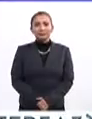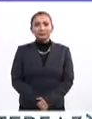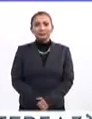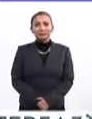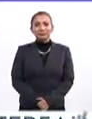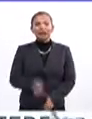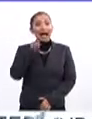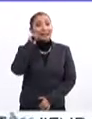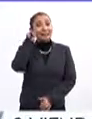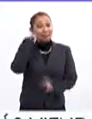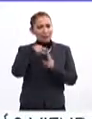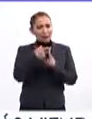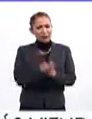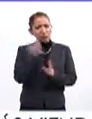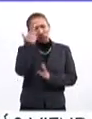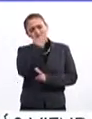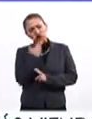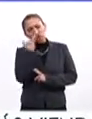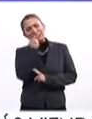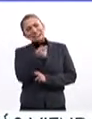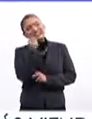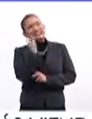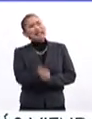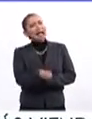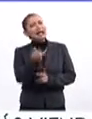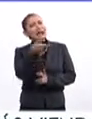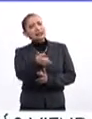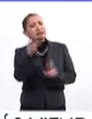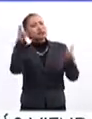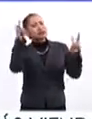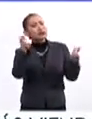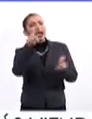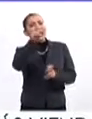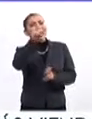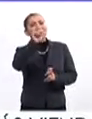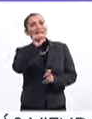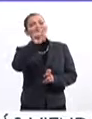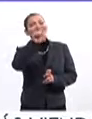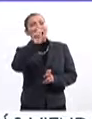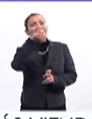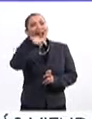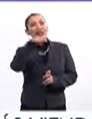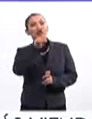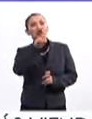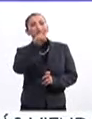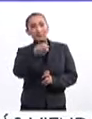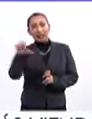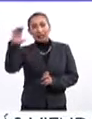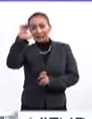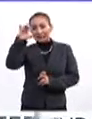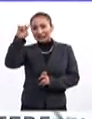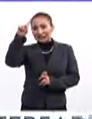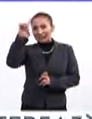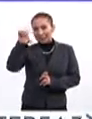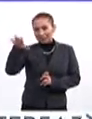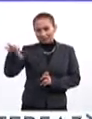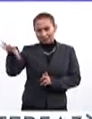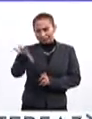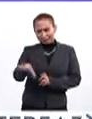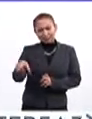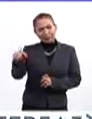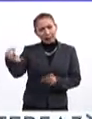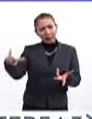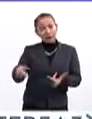Y desde ayer comenzamos a revisar en qué consiste el programa Talentum del Centro de Investigación y Docencia Económica, el CIDE,